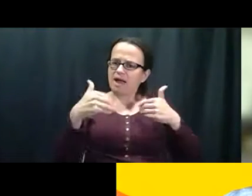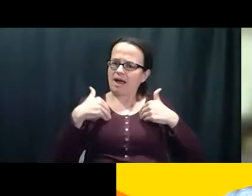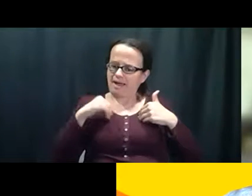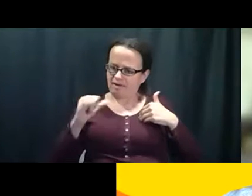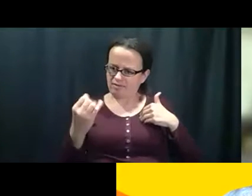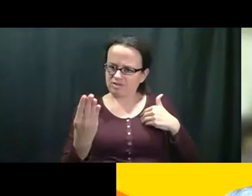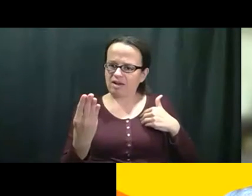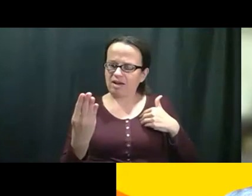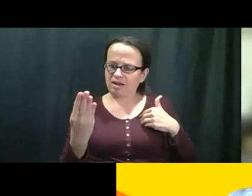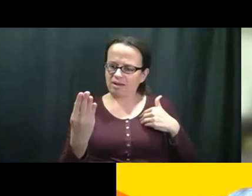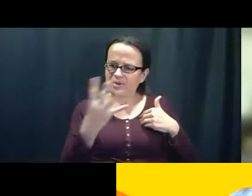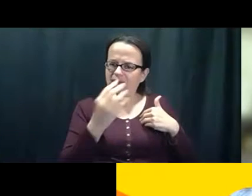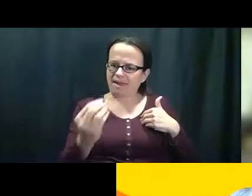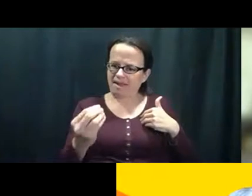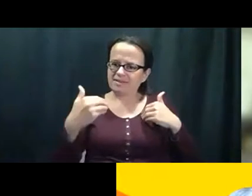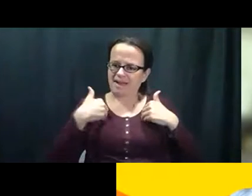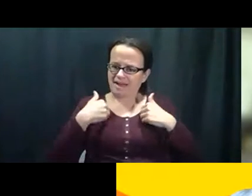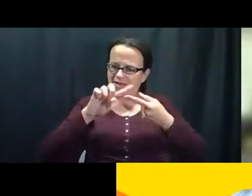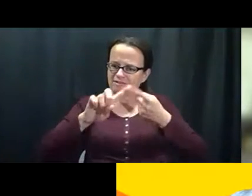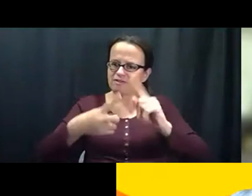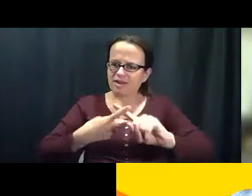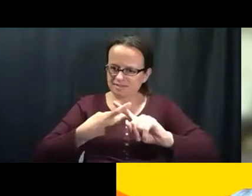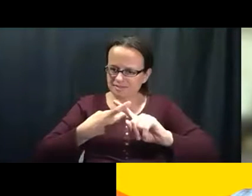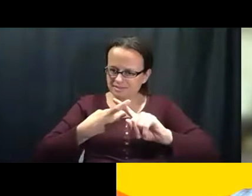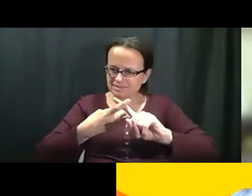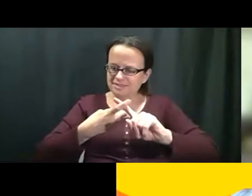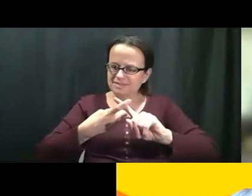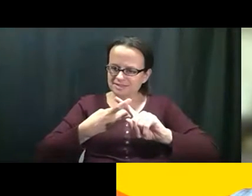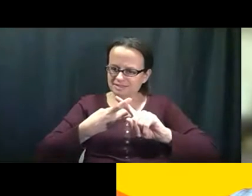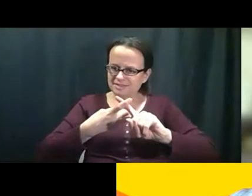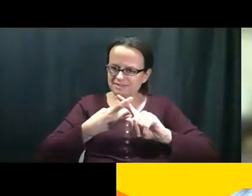Yo tengo un trabajo. Tengo amistades.